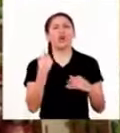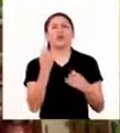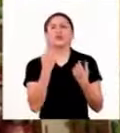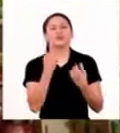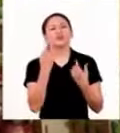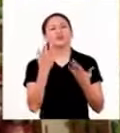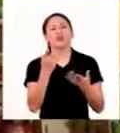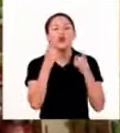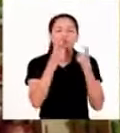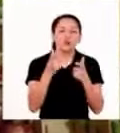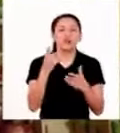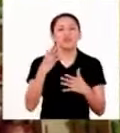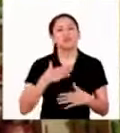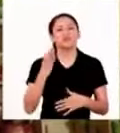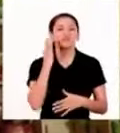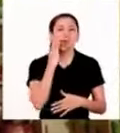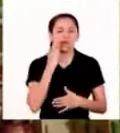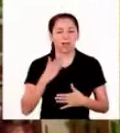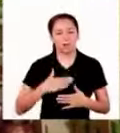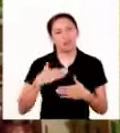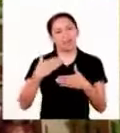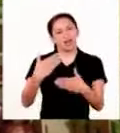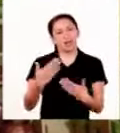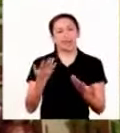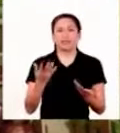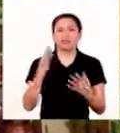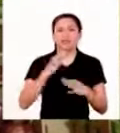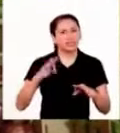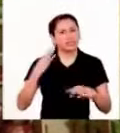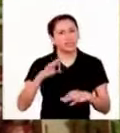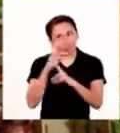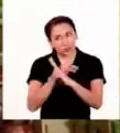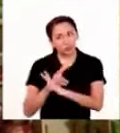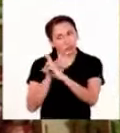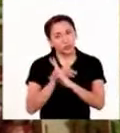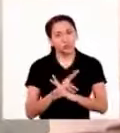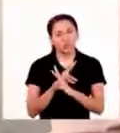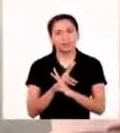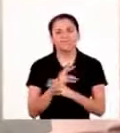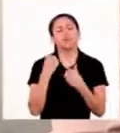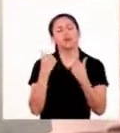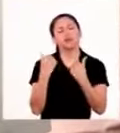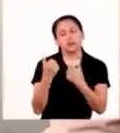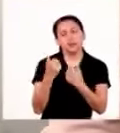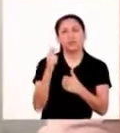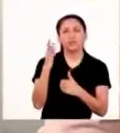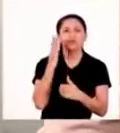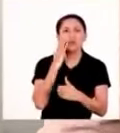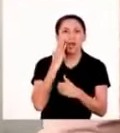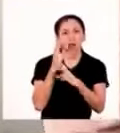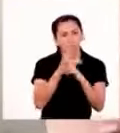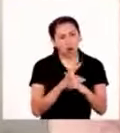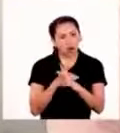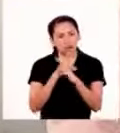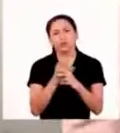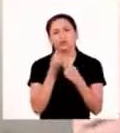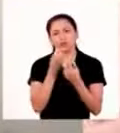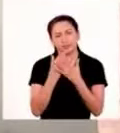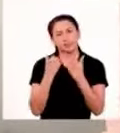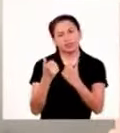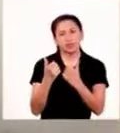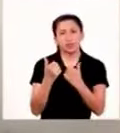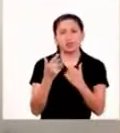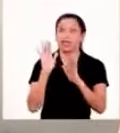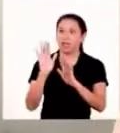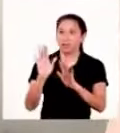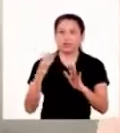se alarme. Solamente es un control médico. Usted sabe, mi mamá es mayor. Hay que tenerla más en cuidado. Ay, qué bien que te estés dando tiempo para eso,